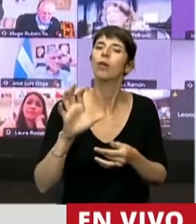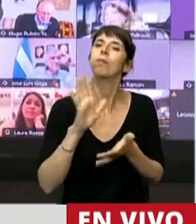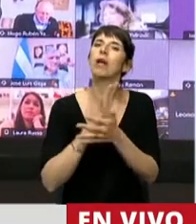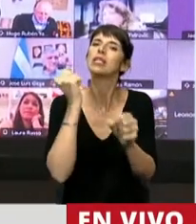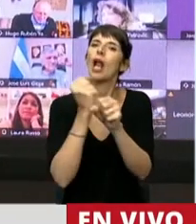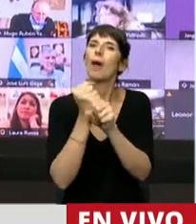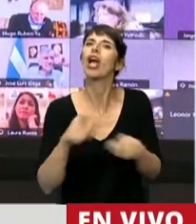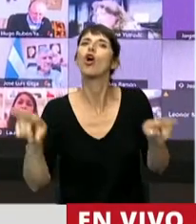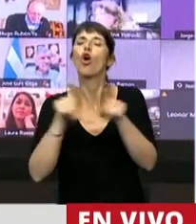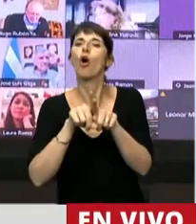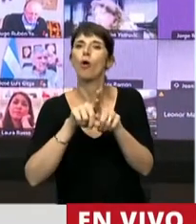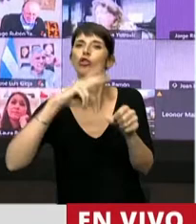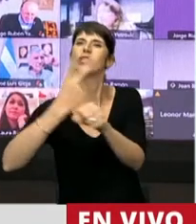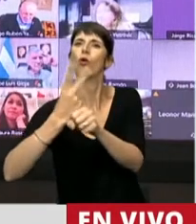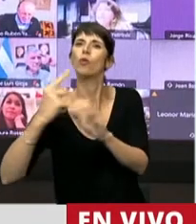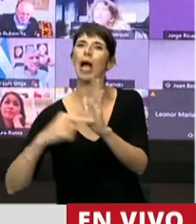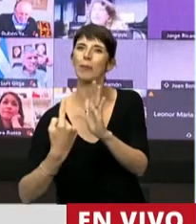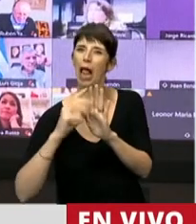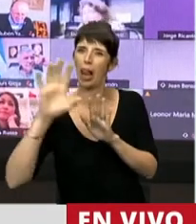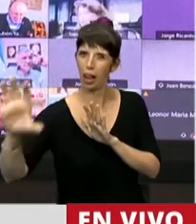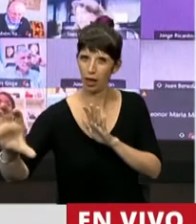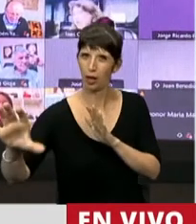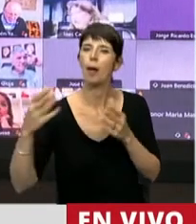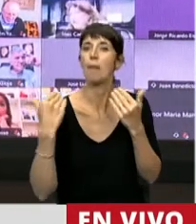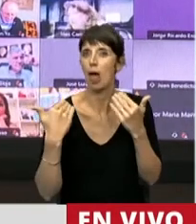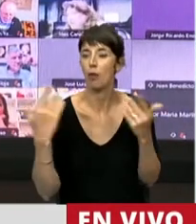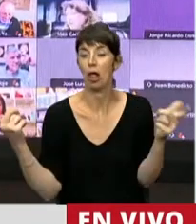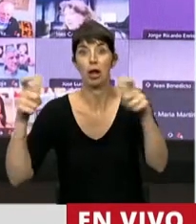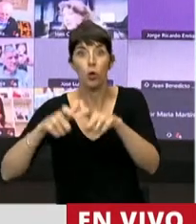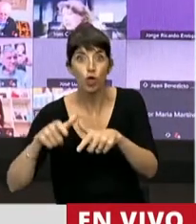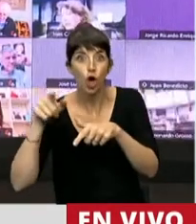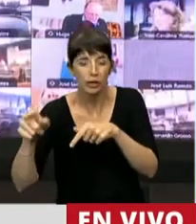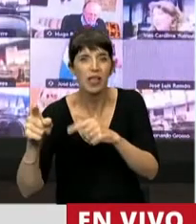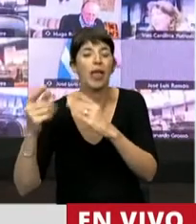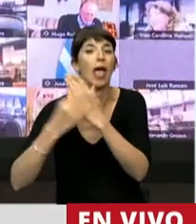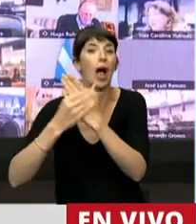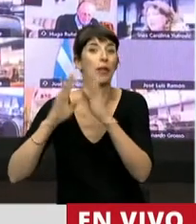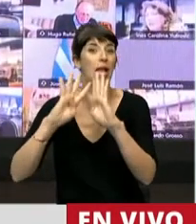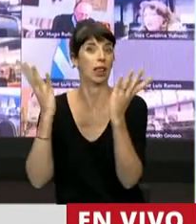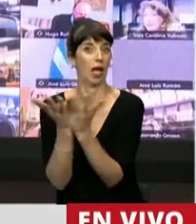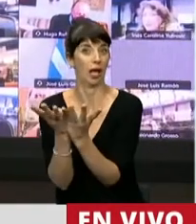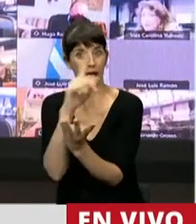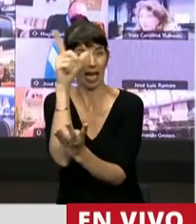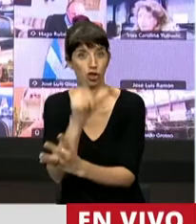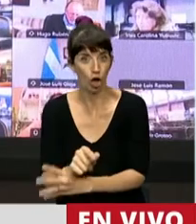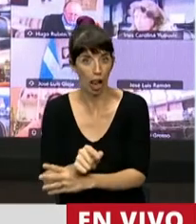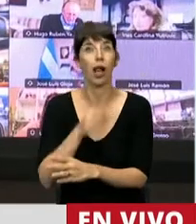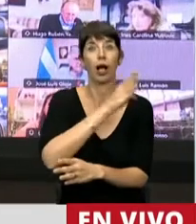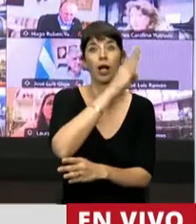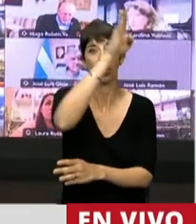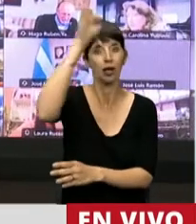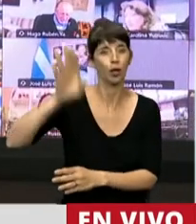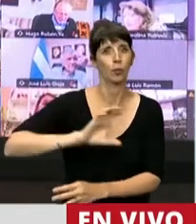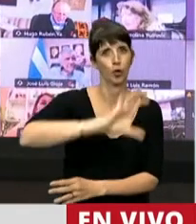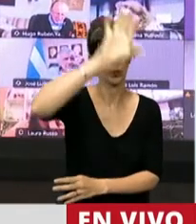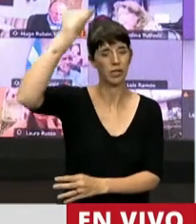convirtiéndose en sedes para las reuniones del Gabinete Nacional en las provincias y con la